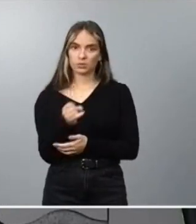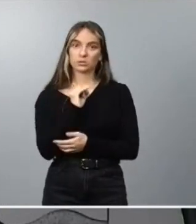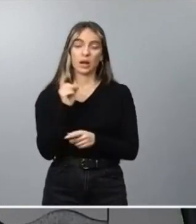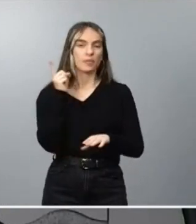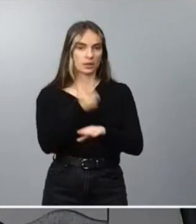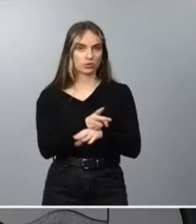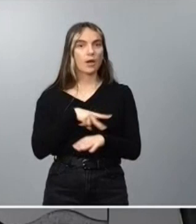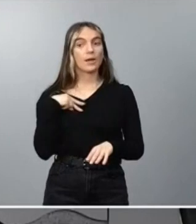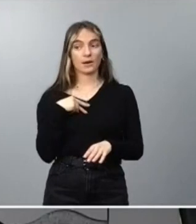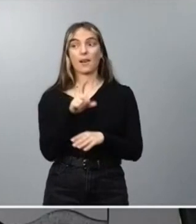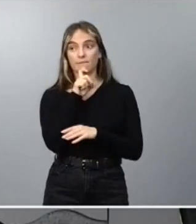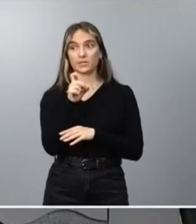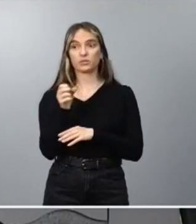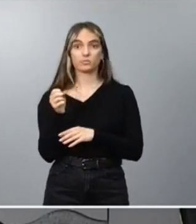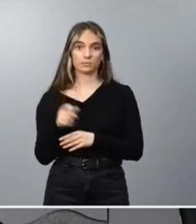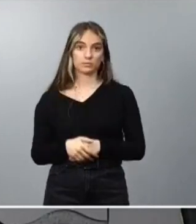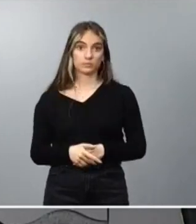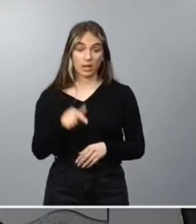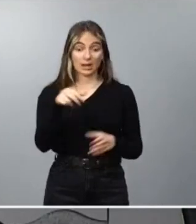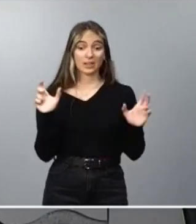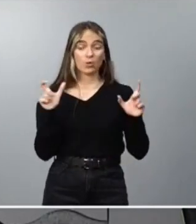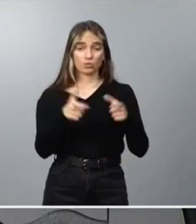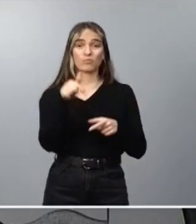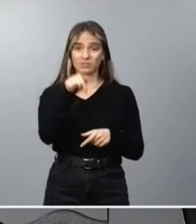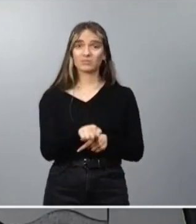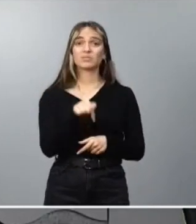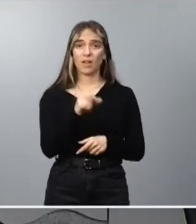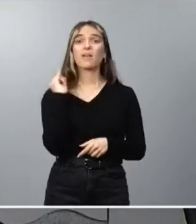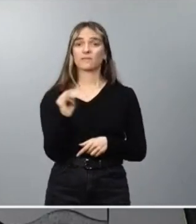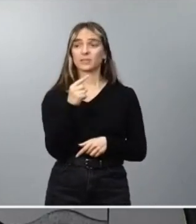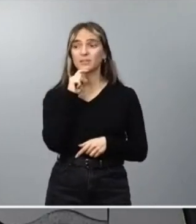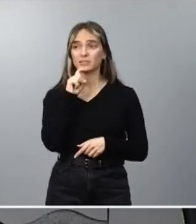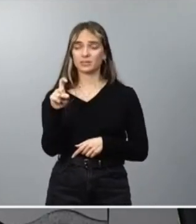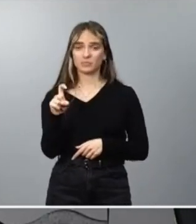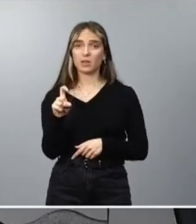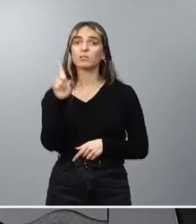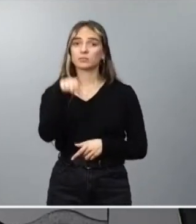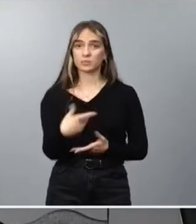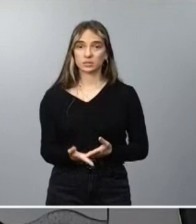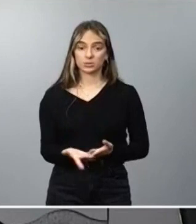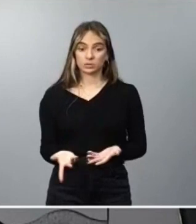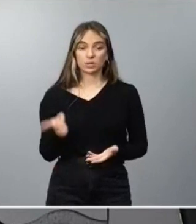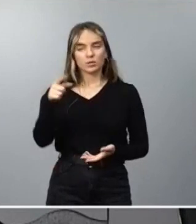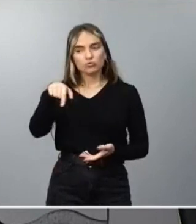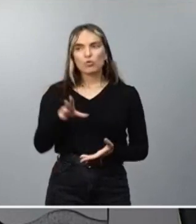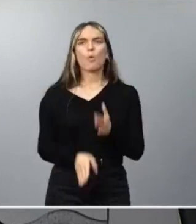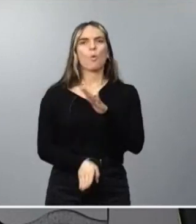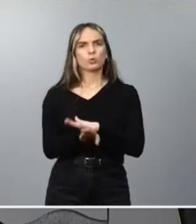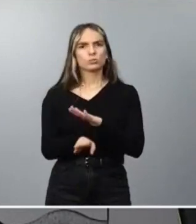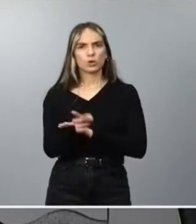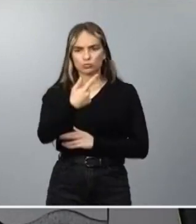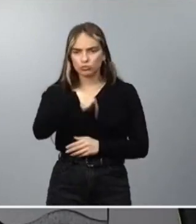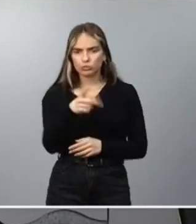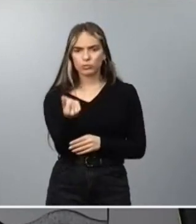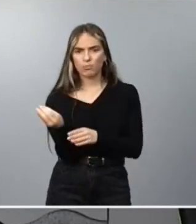y en esta reunión recibió una advertencia muy seria por parte del comisario, siguen tonteando con algo que nos puede costar a los españoles mucho dinero a